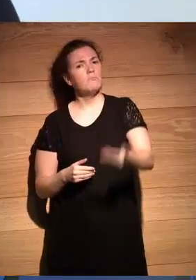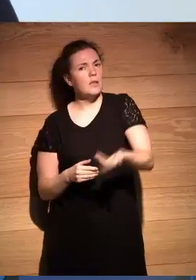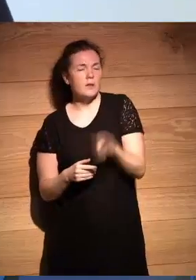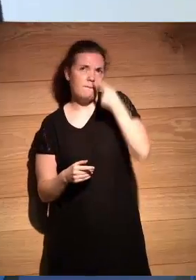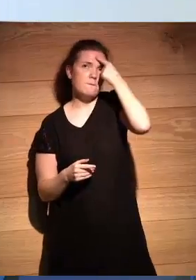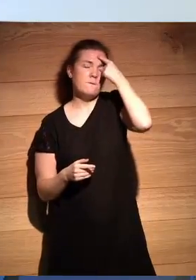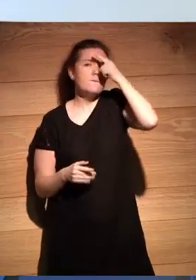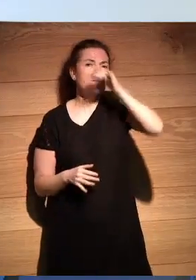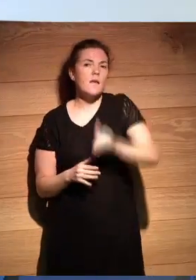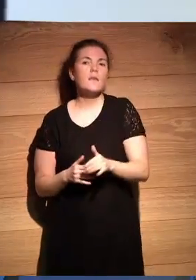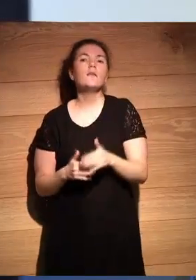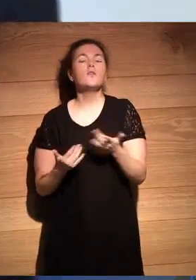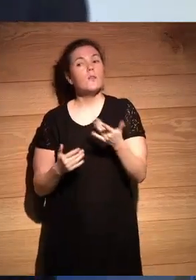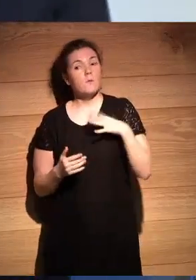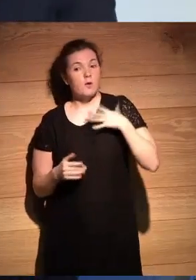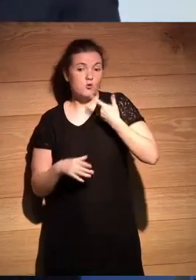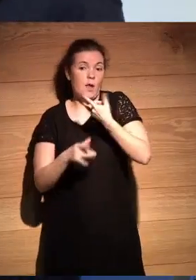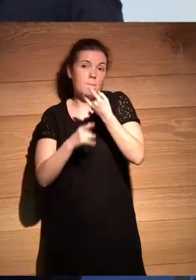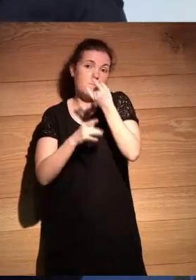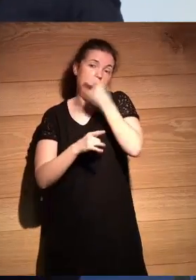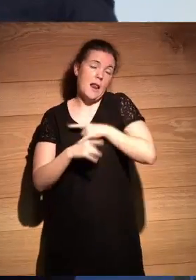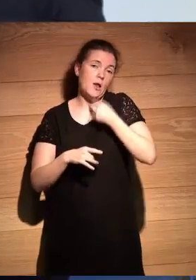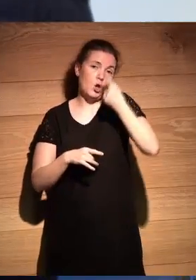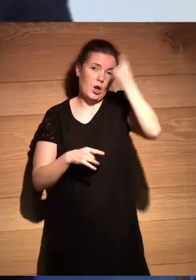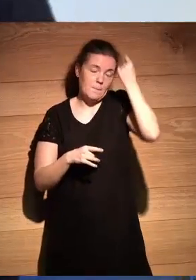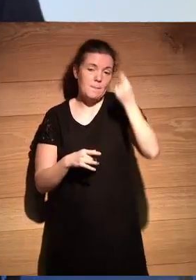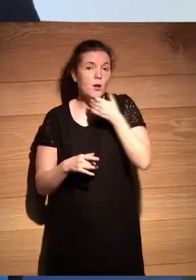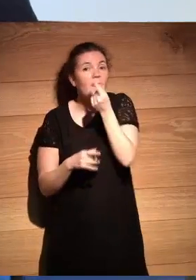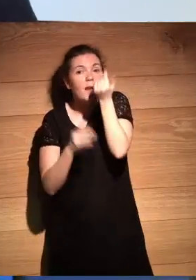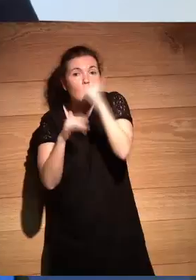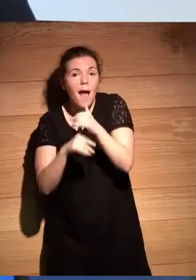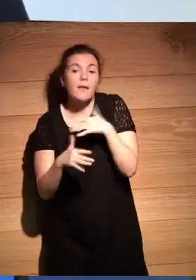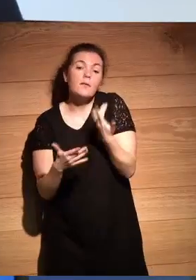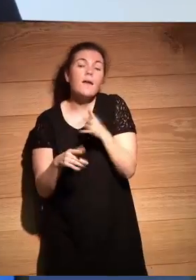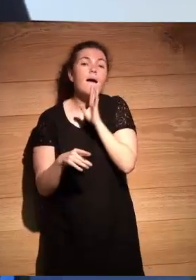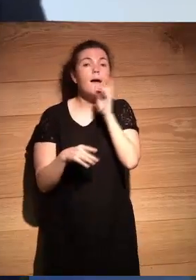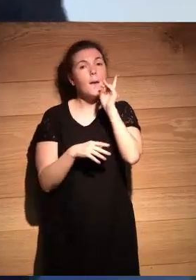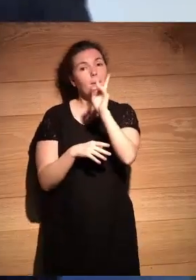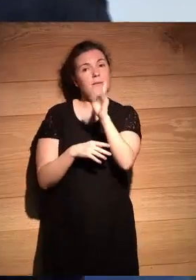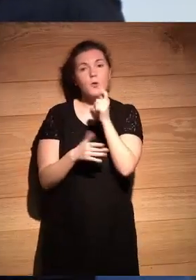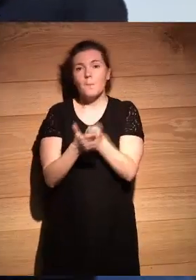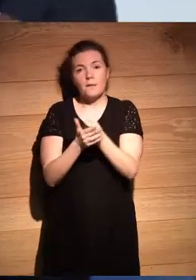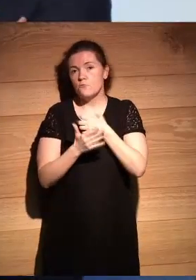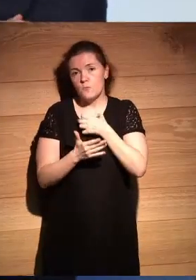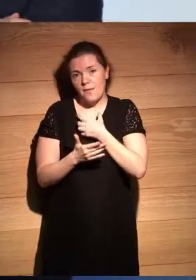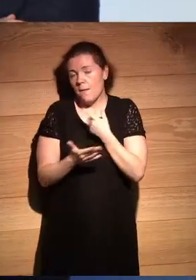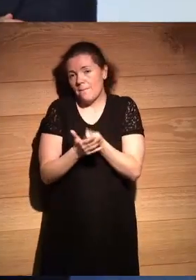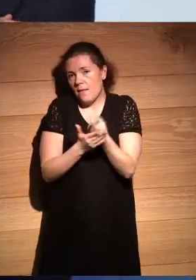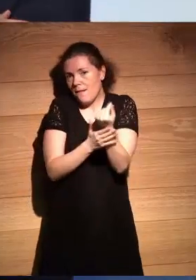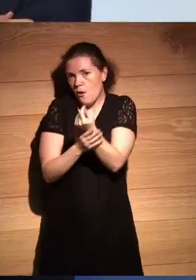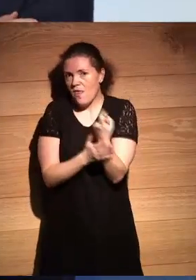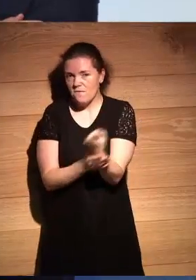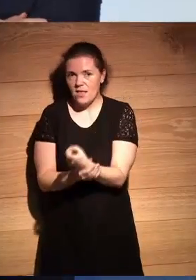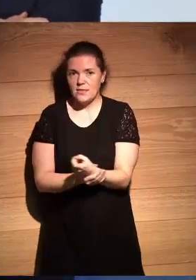y corrígeme si me equivoco pero sin dinero no podemos pagar eso que hemos visto ahora y que vamos a ver ahora navegando naturalmente